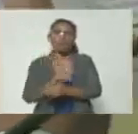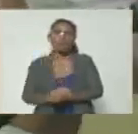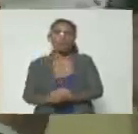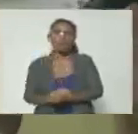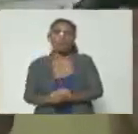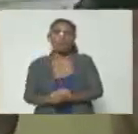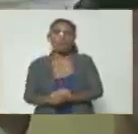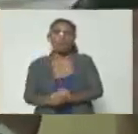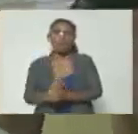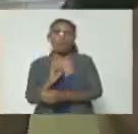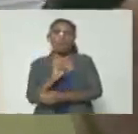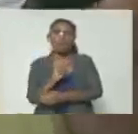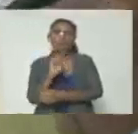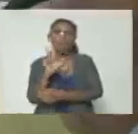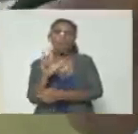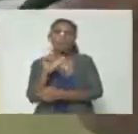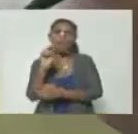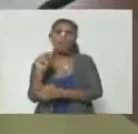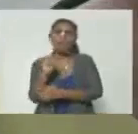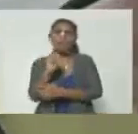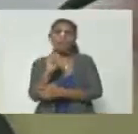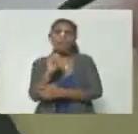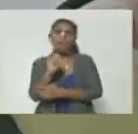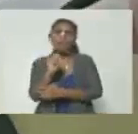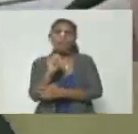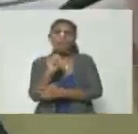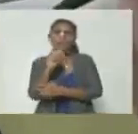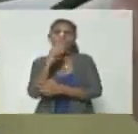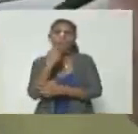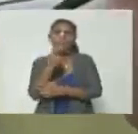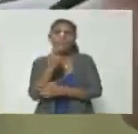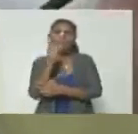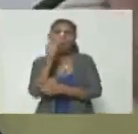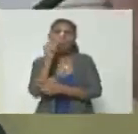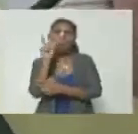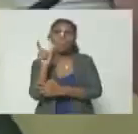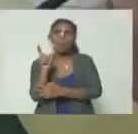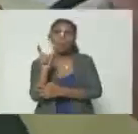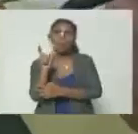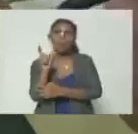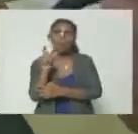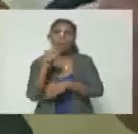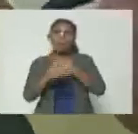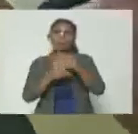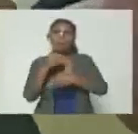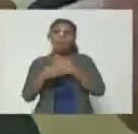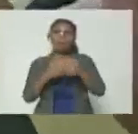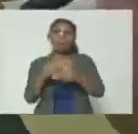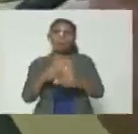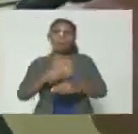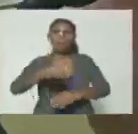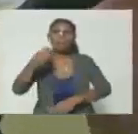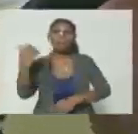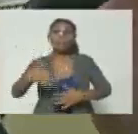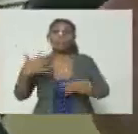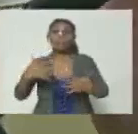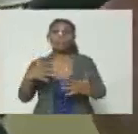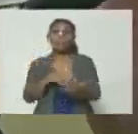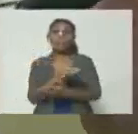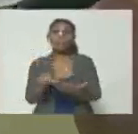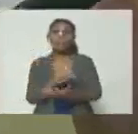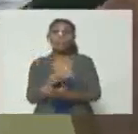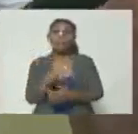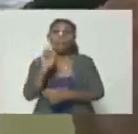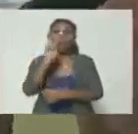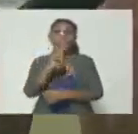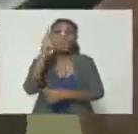el 23 de junio le dice Juan Esteban Gómez a Tarazona va a ser un boom mi hermano y